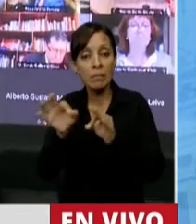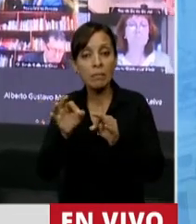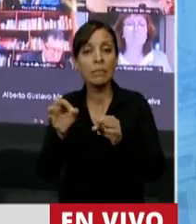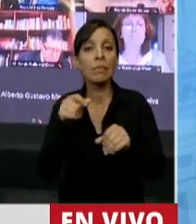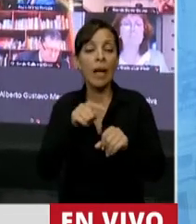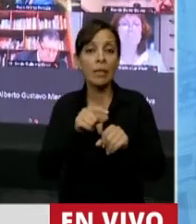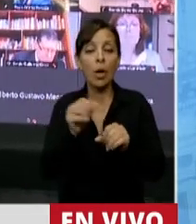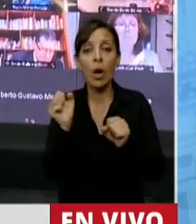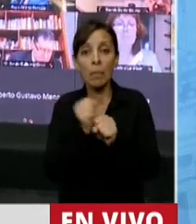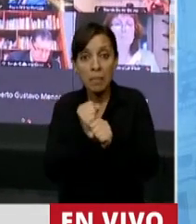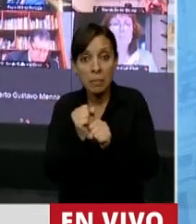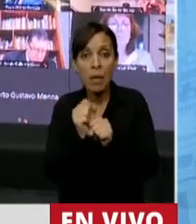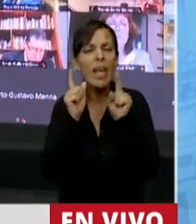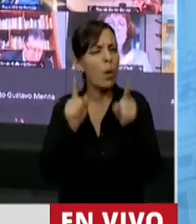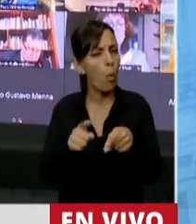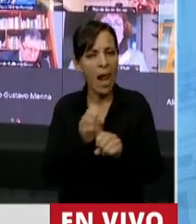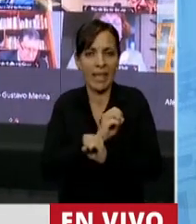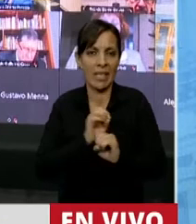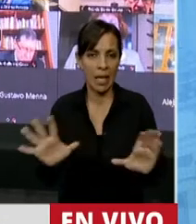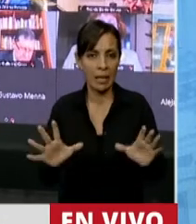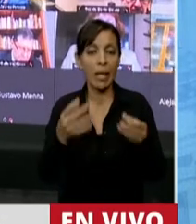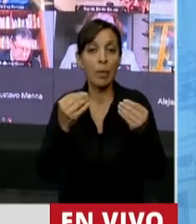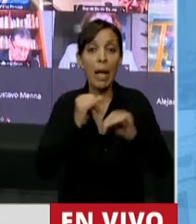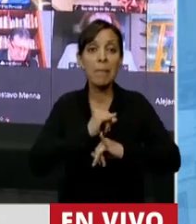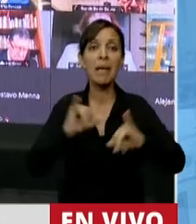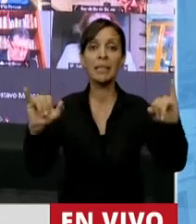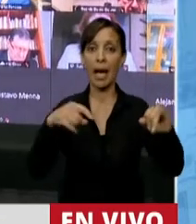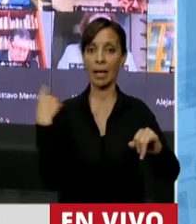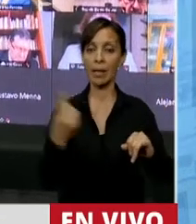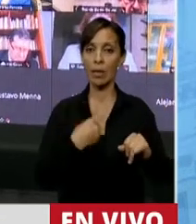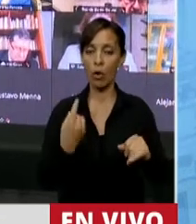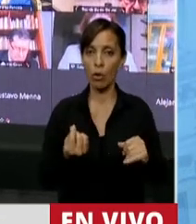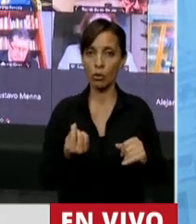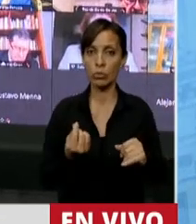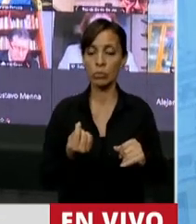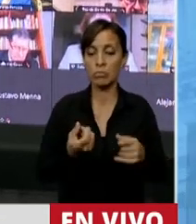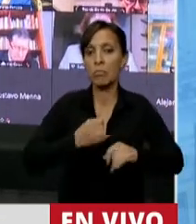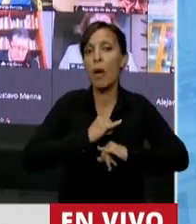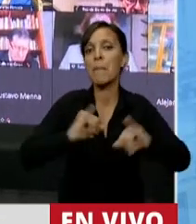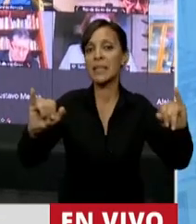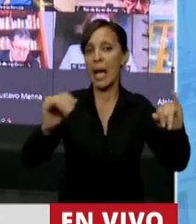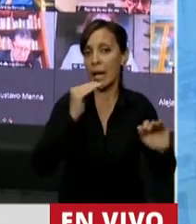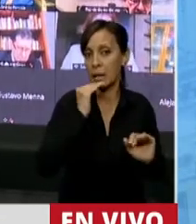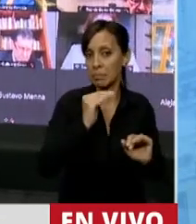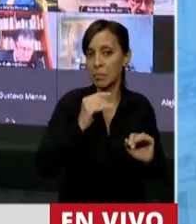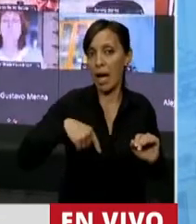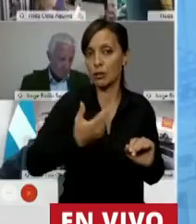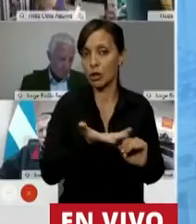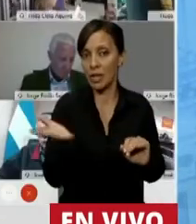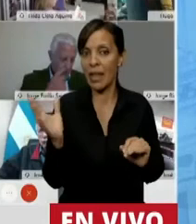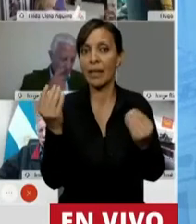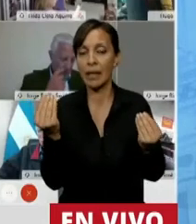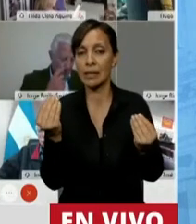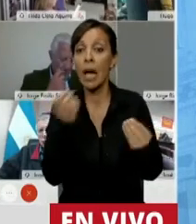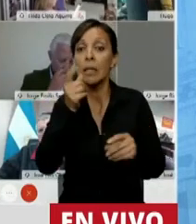constitucionalidad, el mismo sería igualmente nefasto, porque el mensaje que transmitimos a la sociedad, si se aprueba esto, es